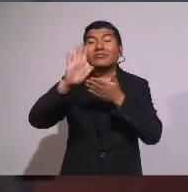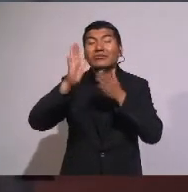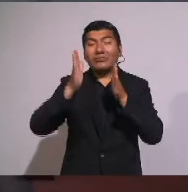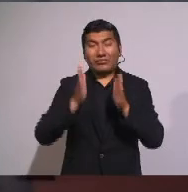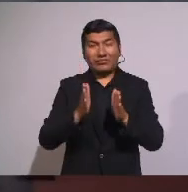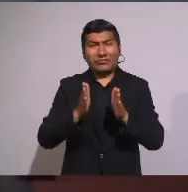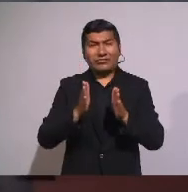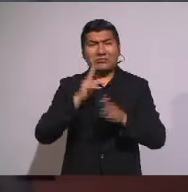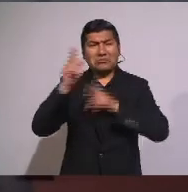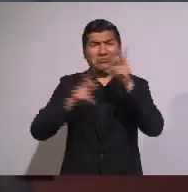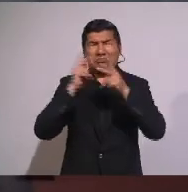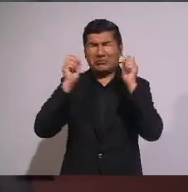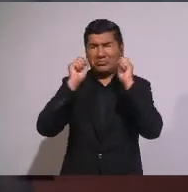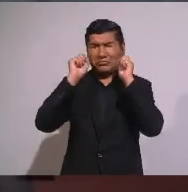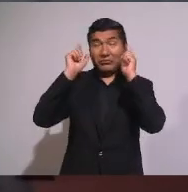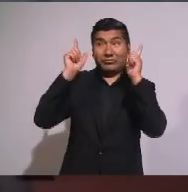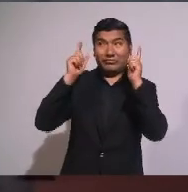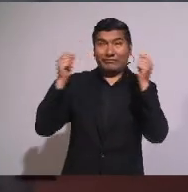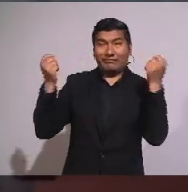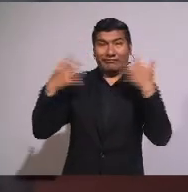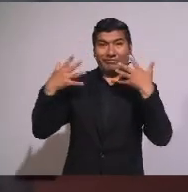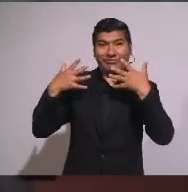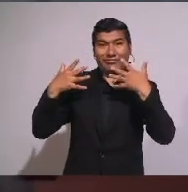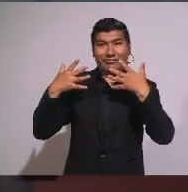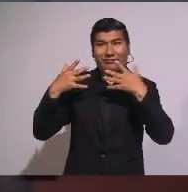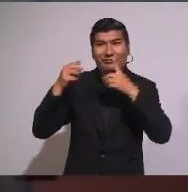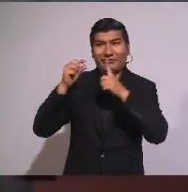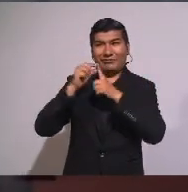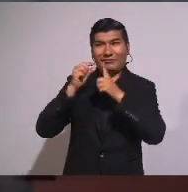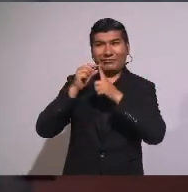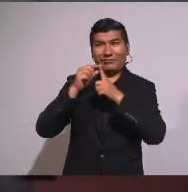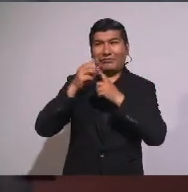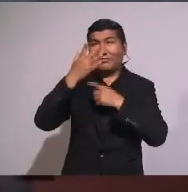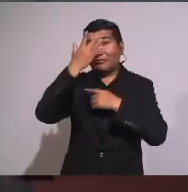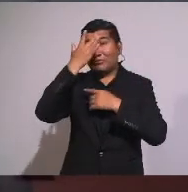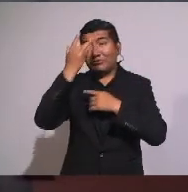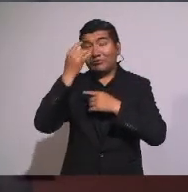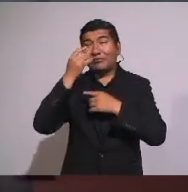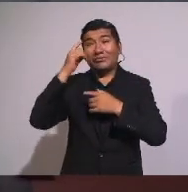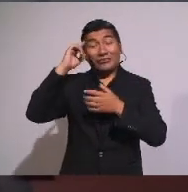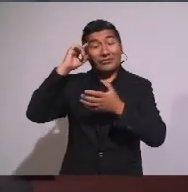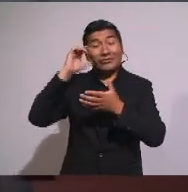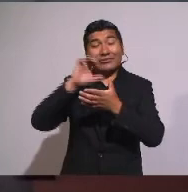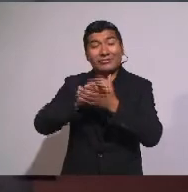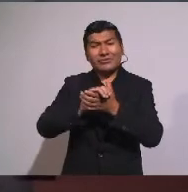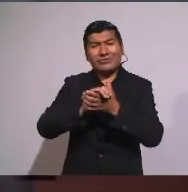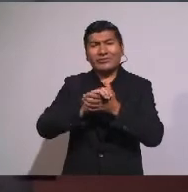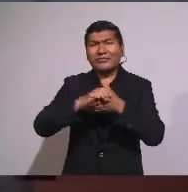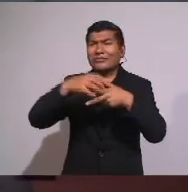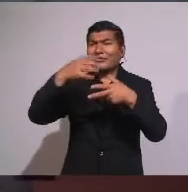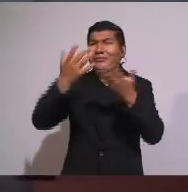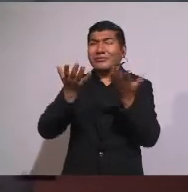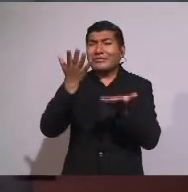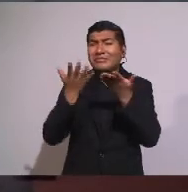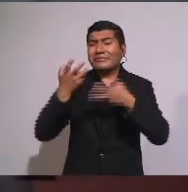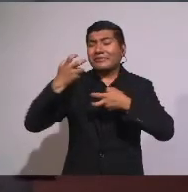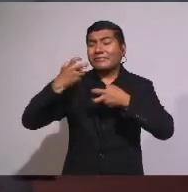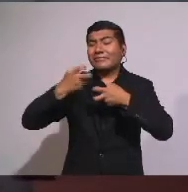sorprenden Y hasta se asustan Porque se cree como algo imposible